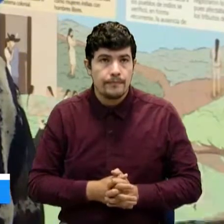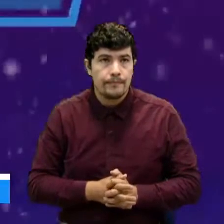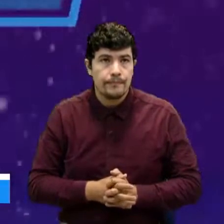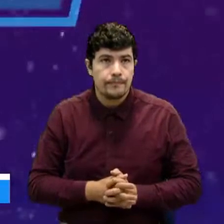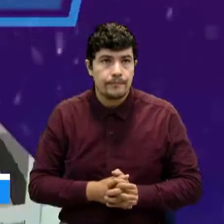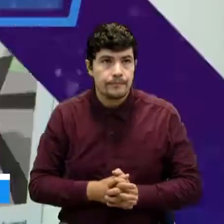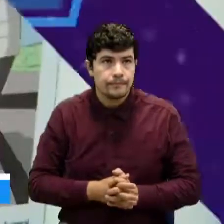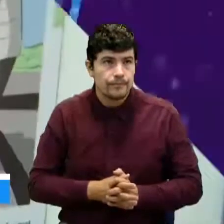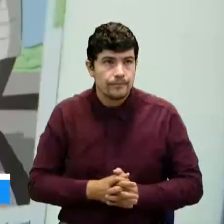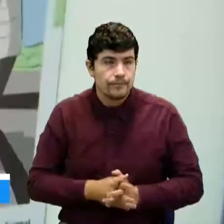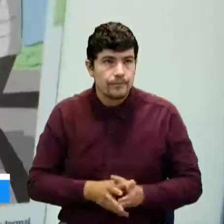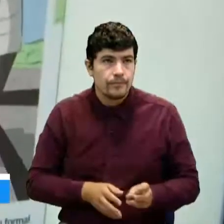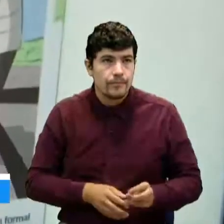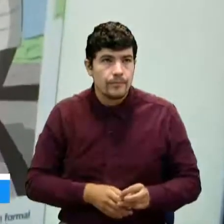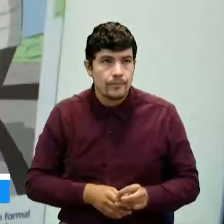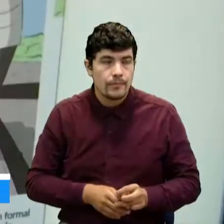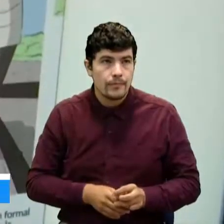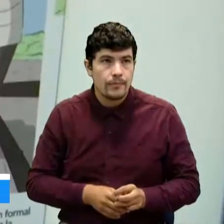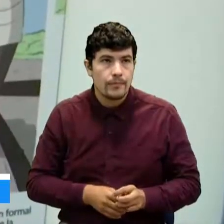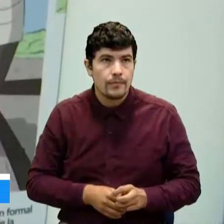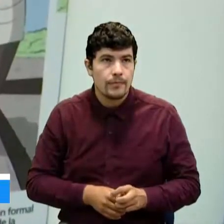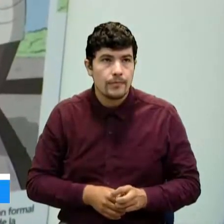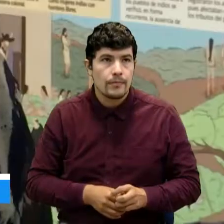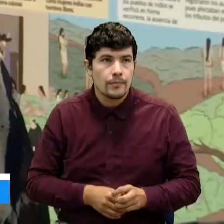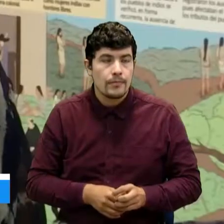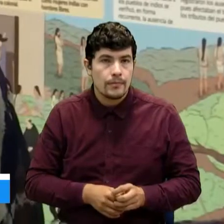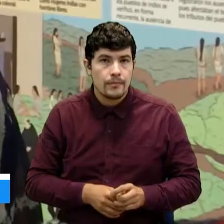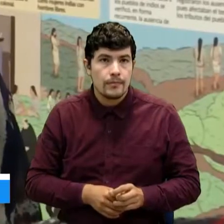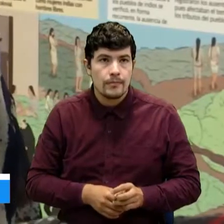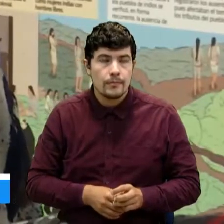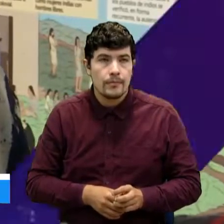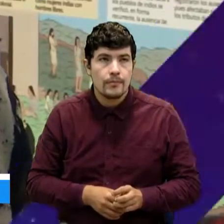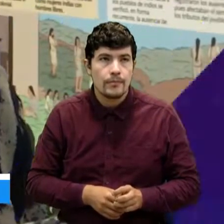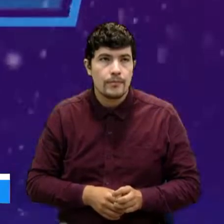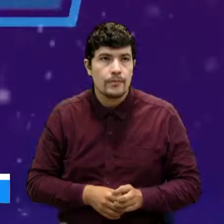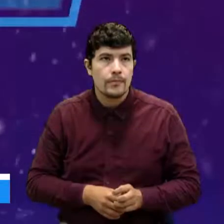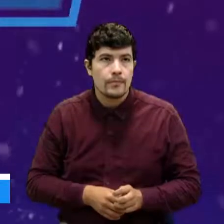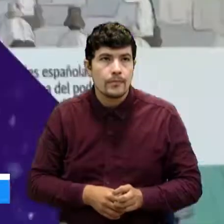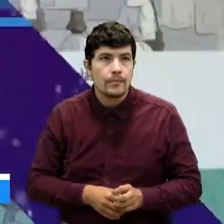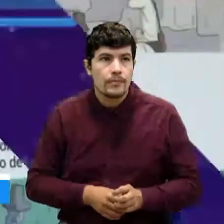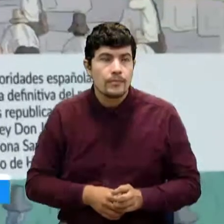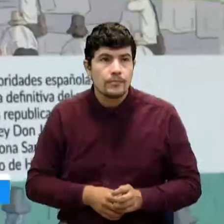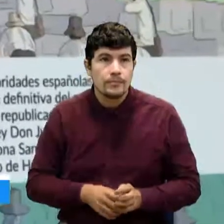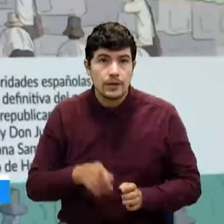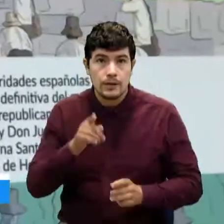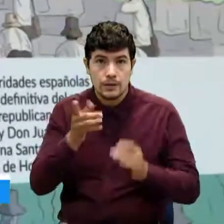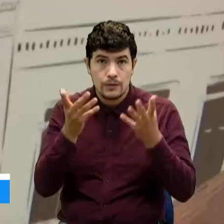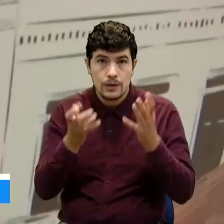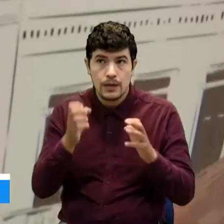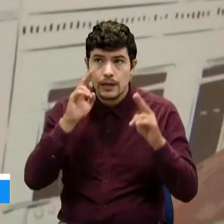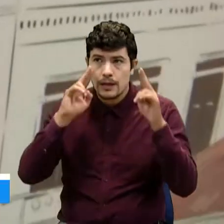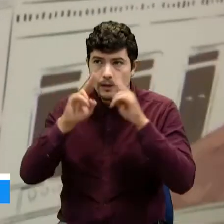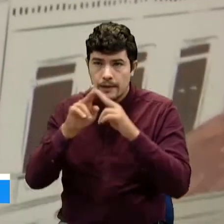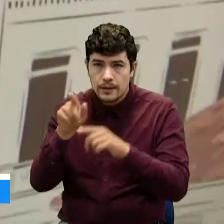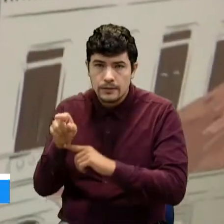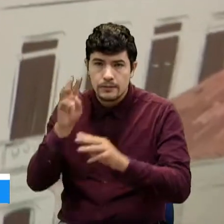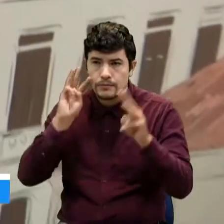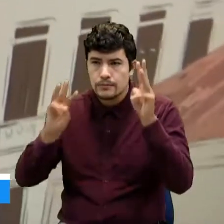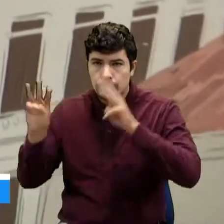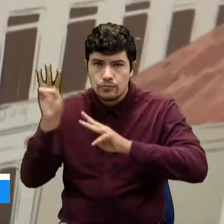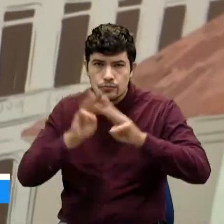Monsalve, el 312-411-0597. Quienes quieran observar esta y otras